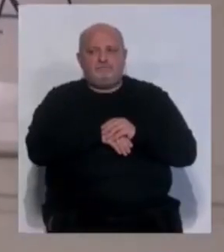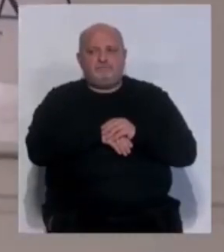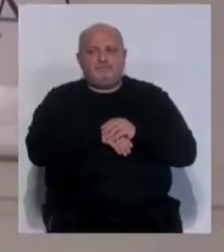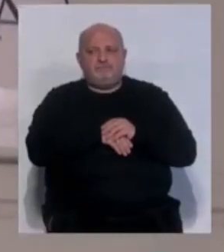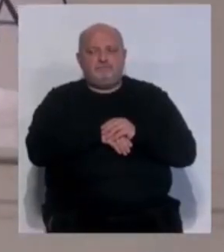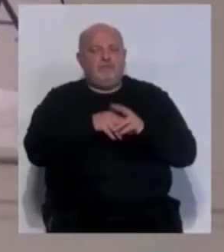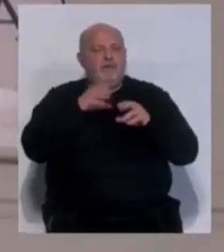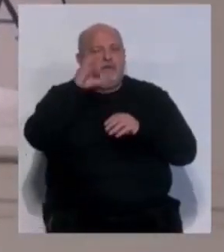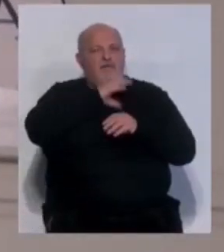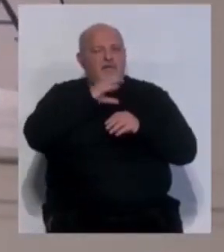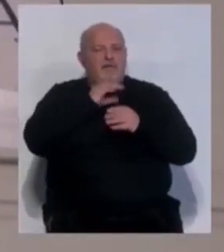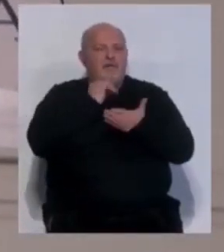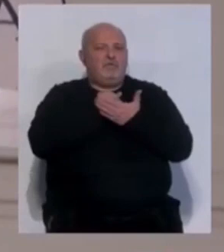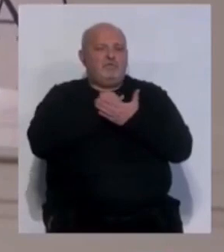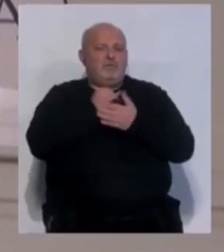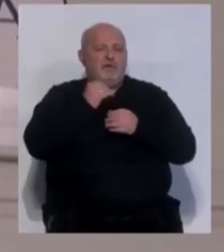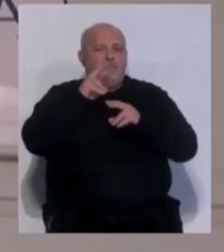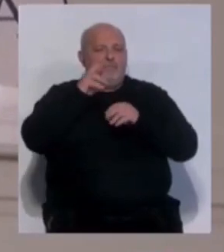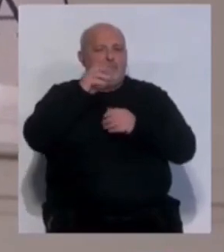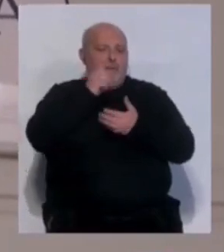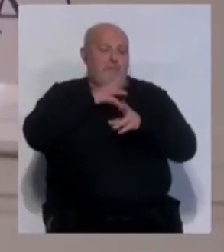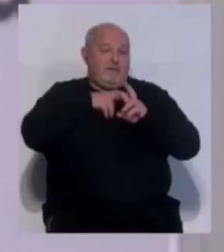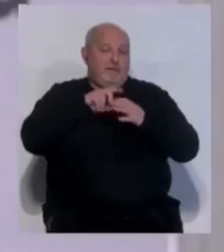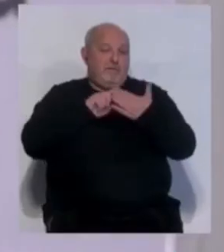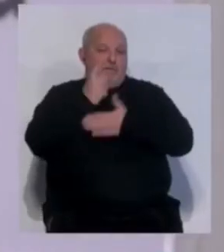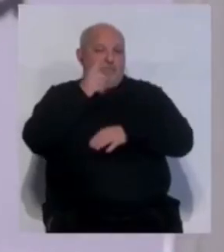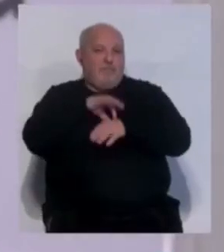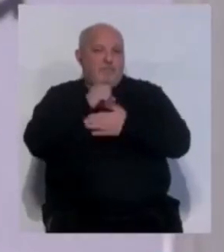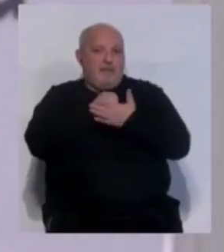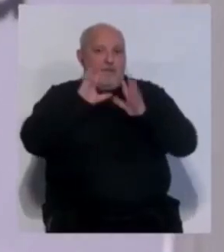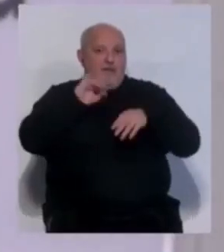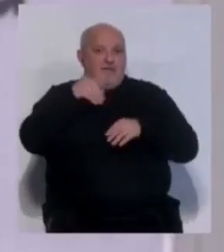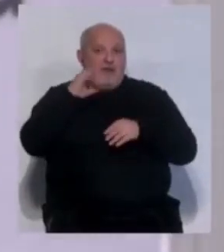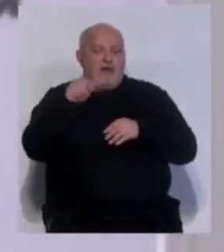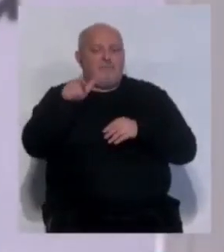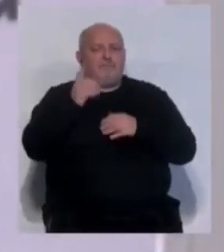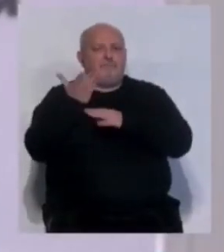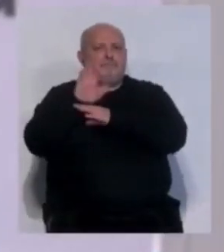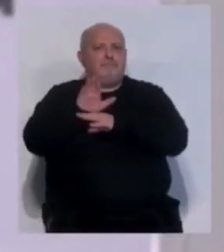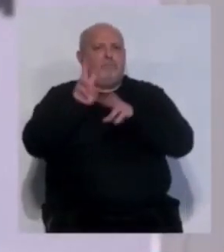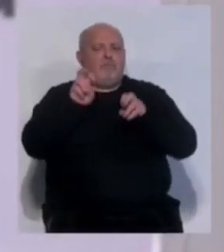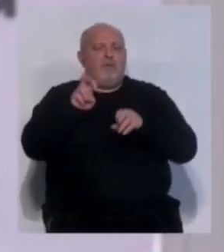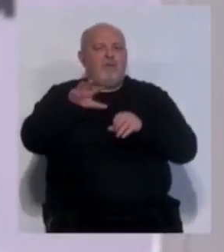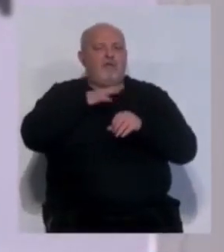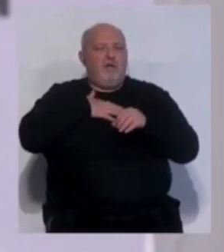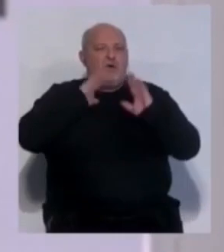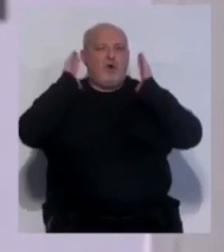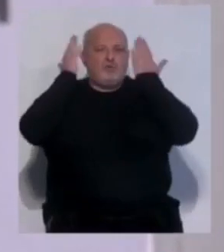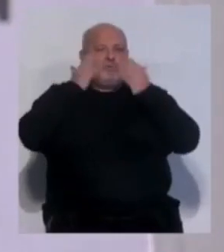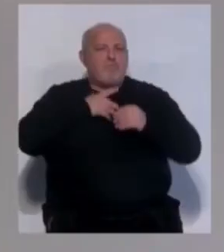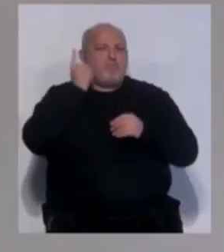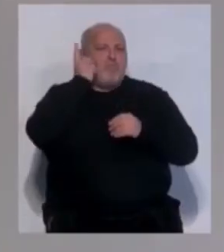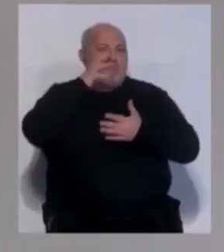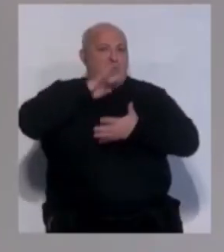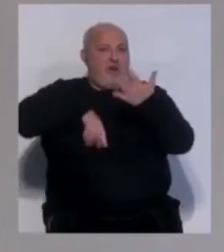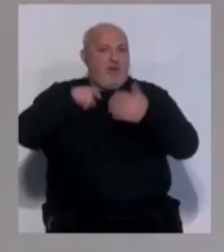Los científicos del Instituto de Investigación e Innovación Biomédica de Cádiz y INIBICA han presentado en el Mobile World Congress